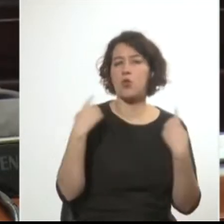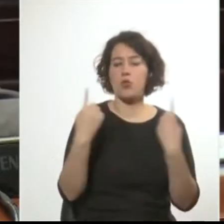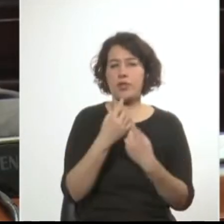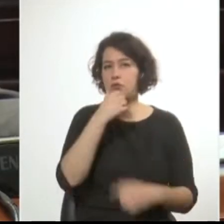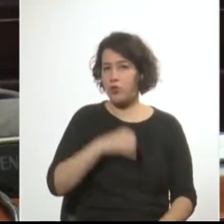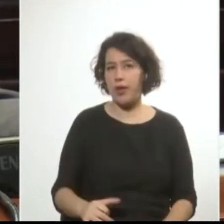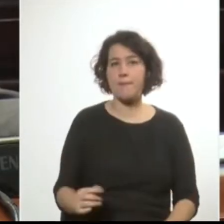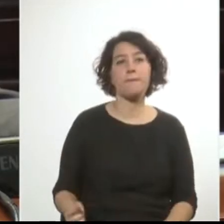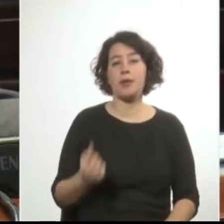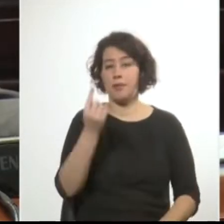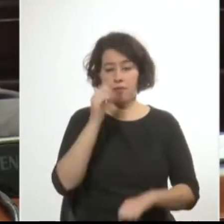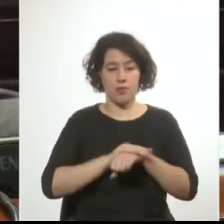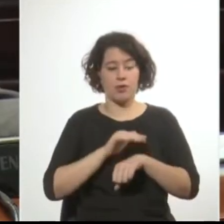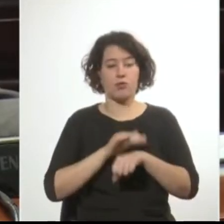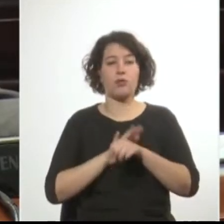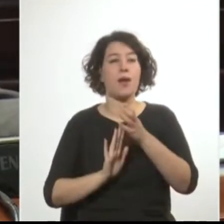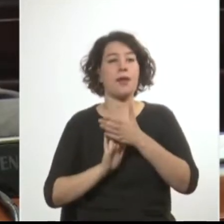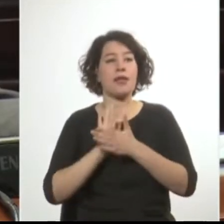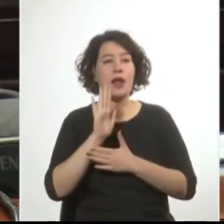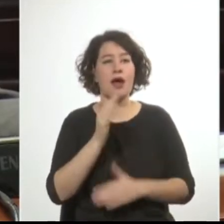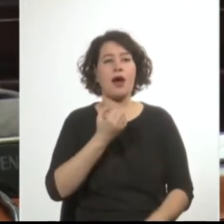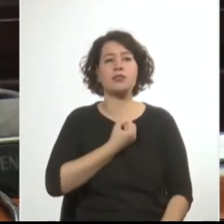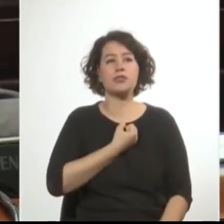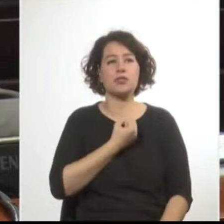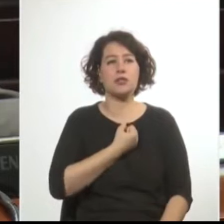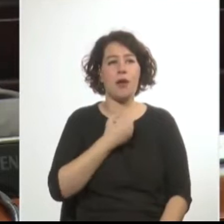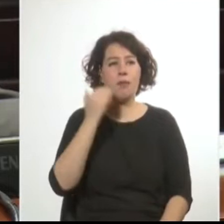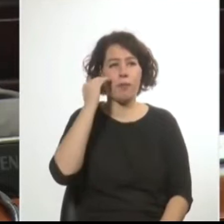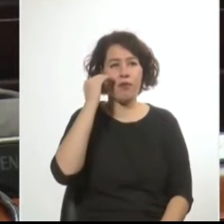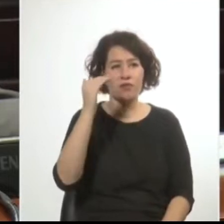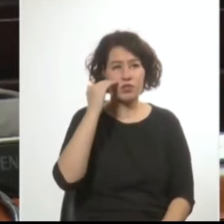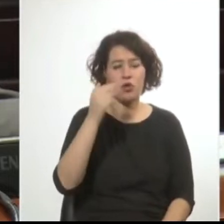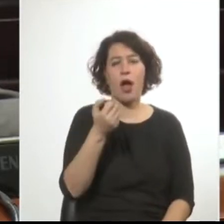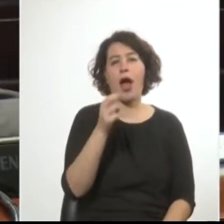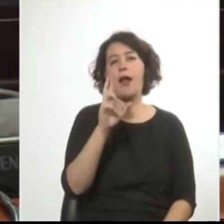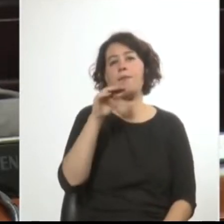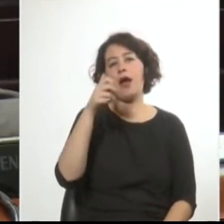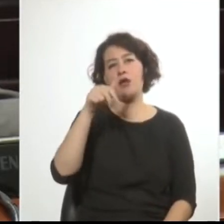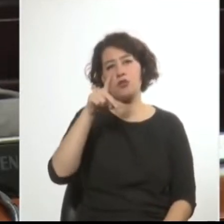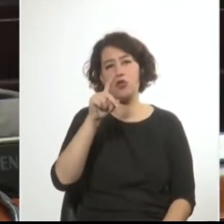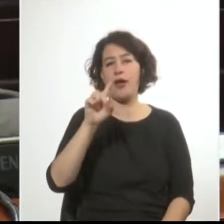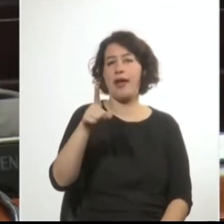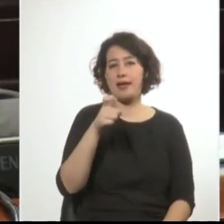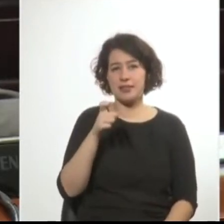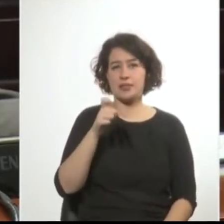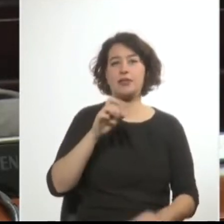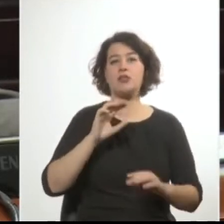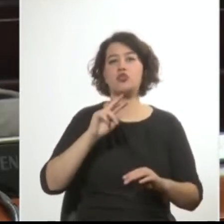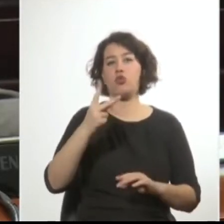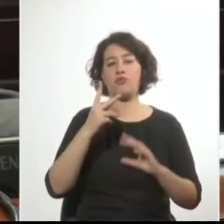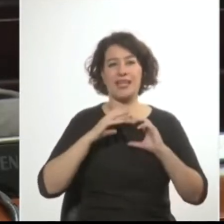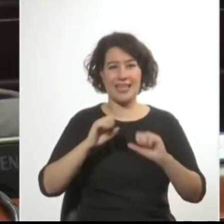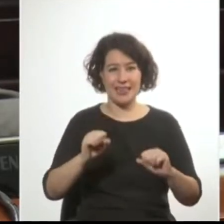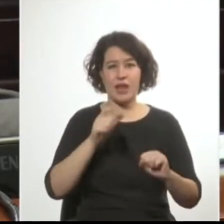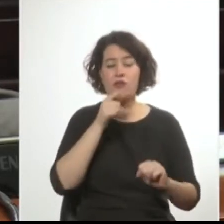primera hora de la mañana son asesinados el profesor Armando Acosta y Lara, ex subsecretario del Interior, el